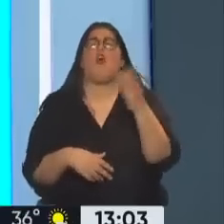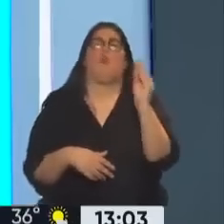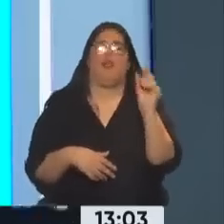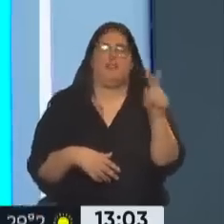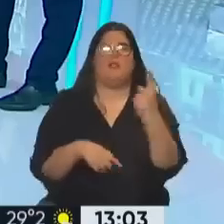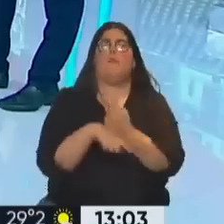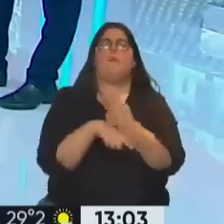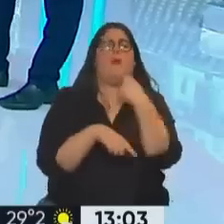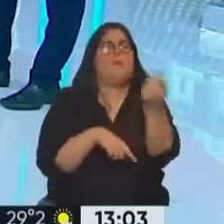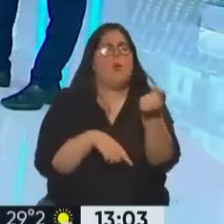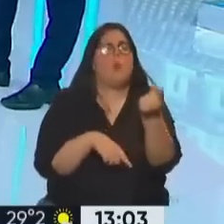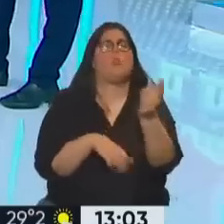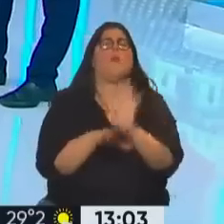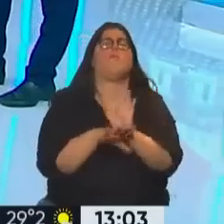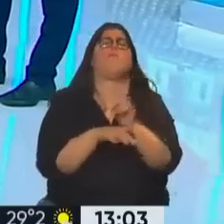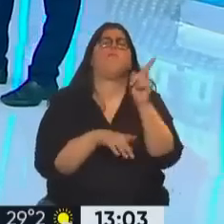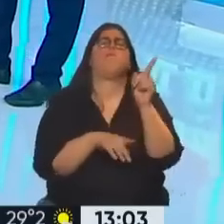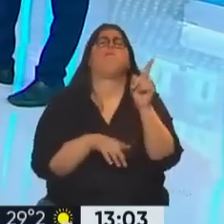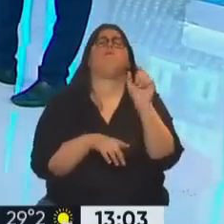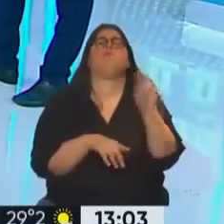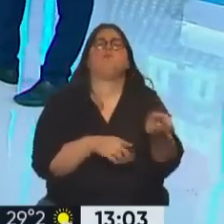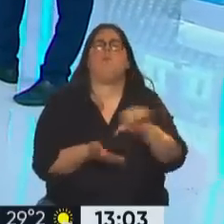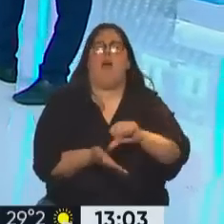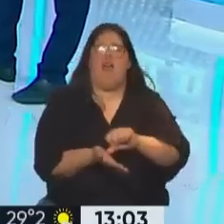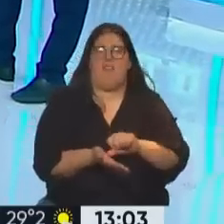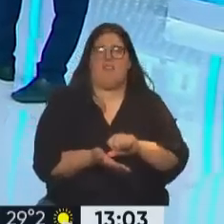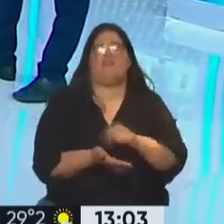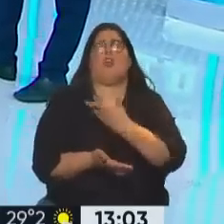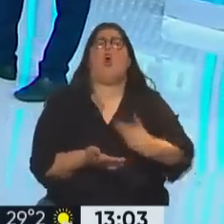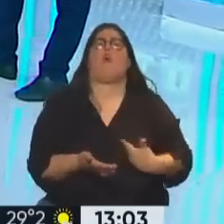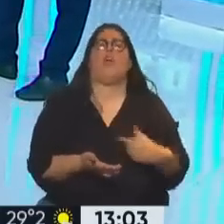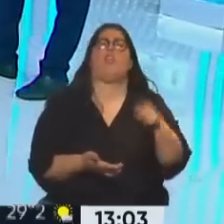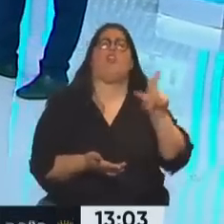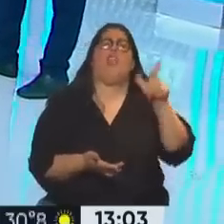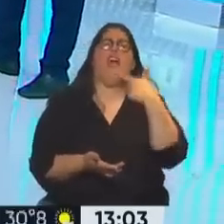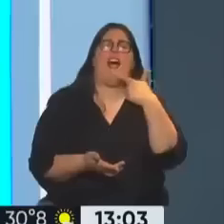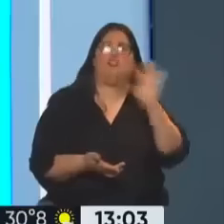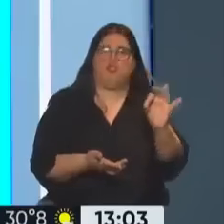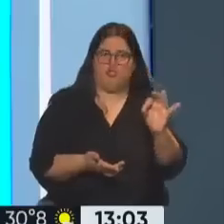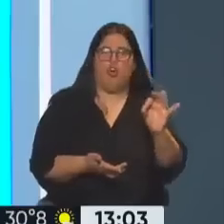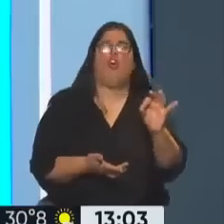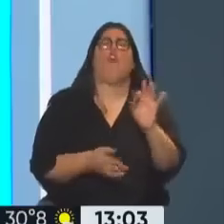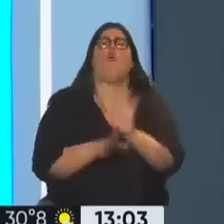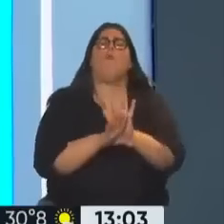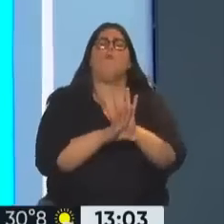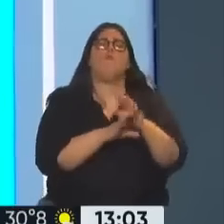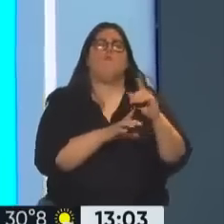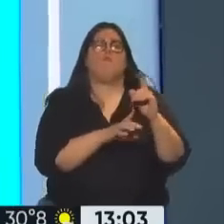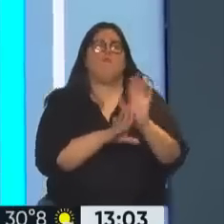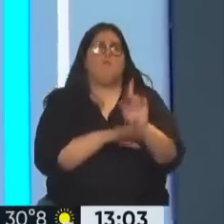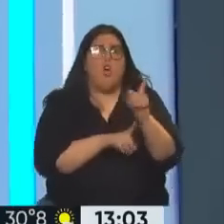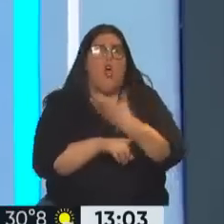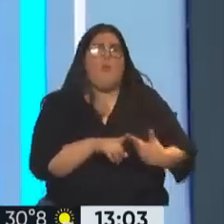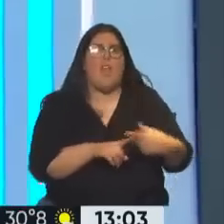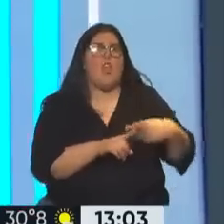tiene que ver con el presente de su país, del gobierno de Guillermo Lazo. Es una continuidad, por ejemplo, de